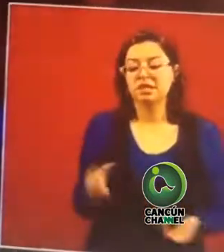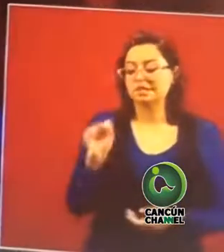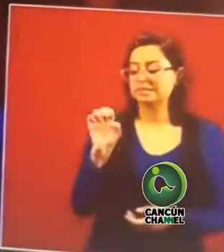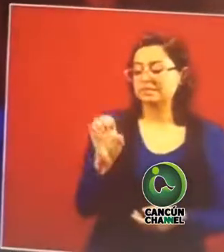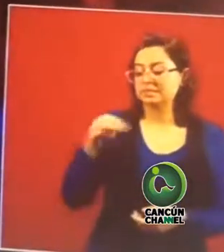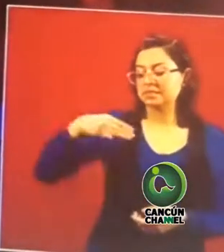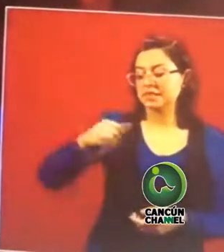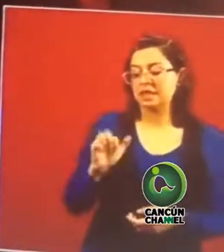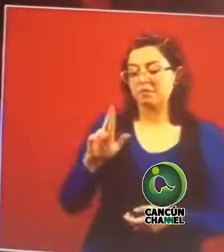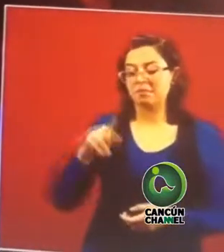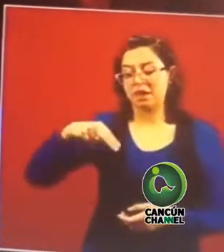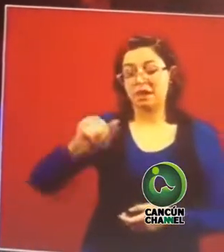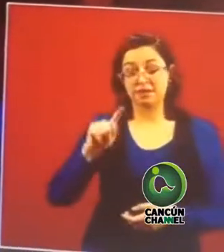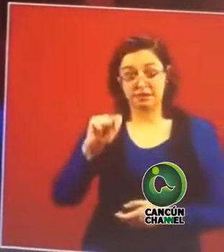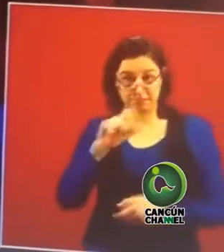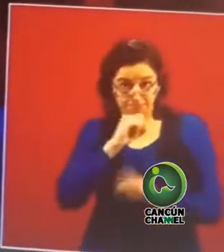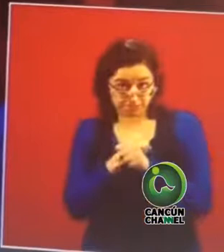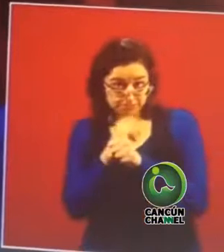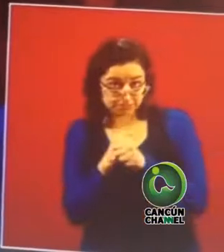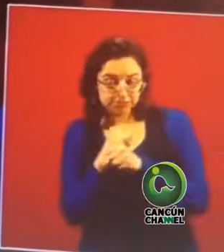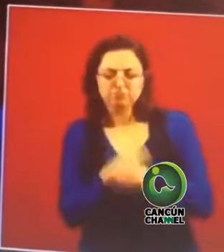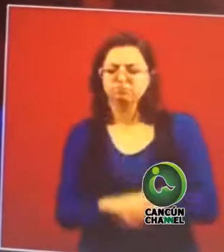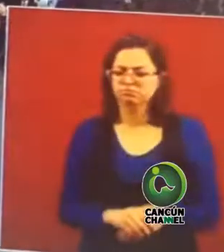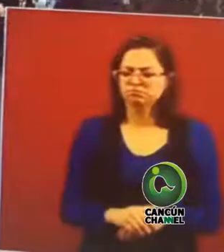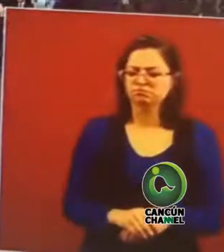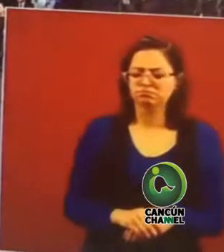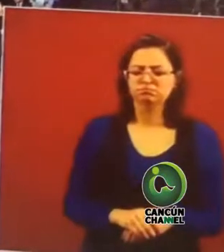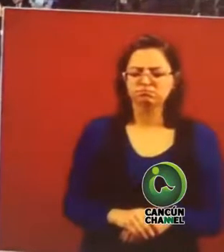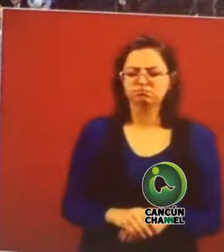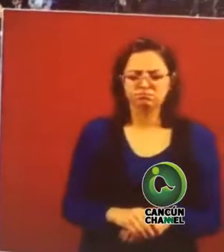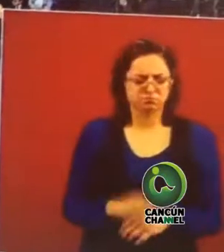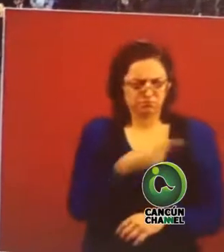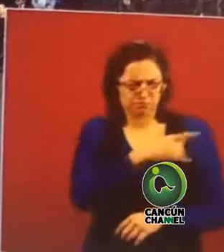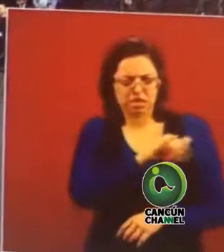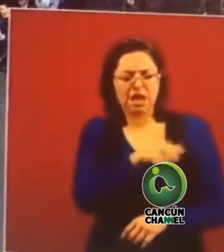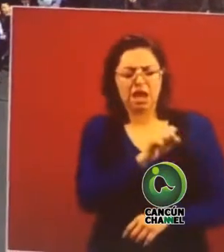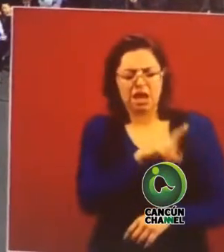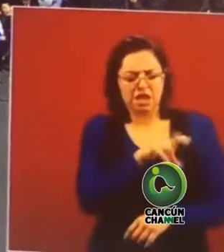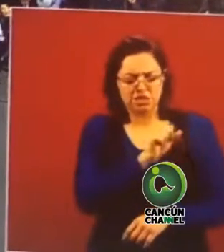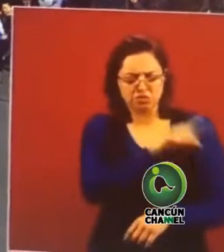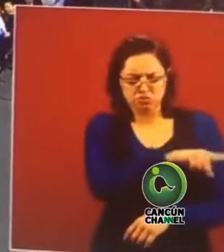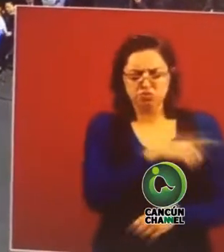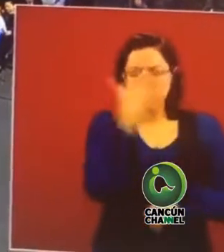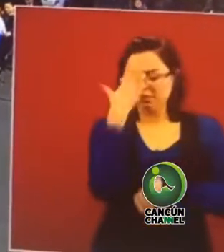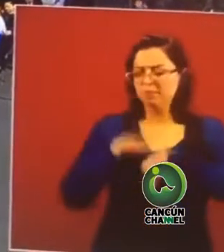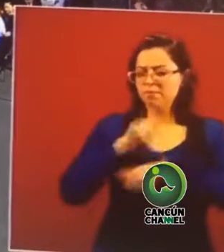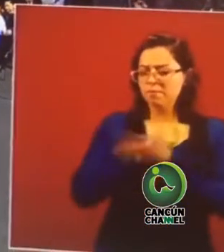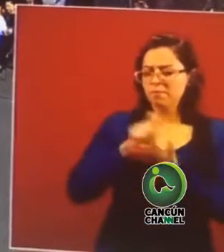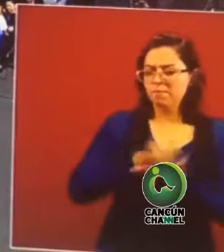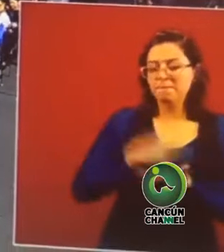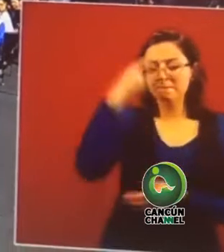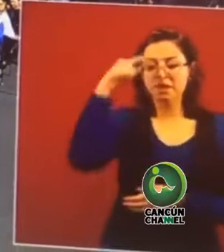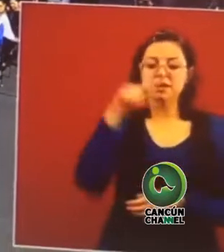Sí, le vamos a pedirle Jesús que tome nota para pedirle